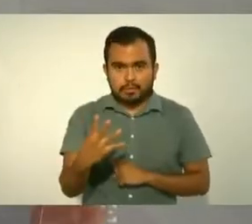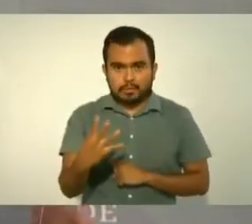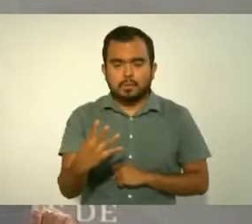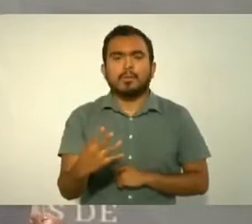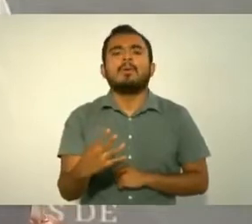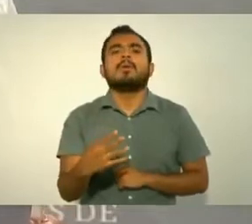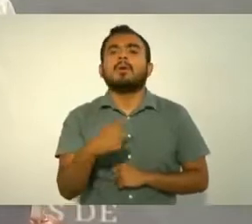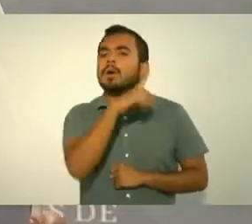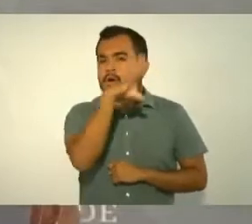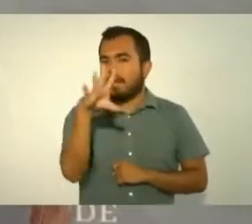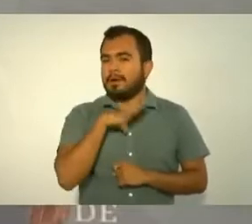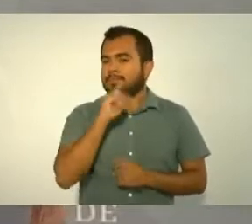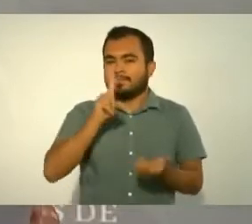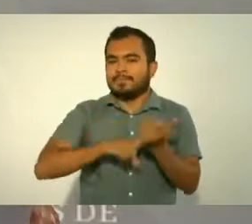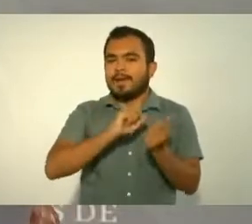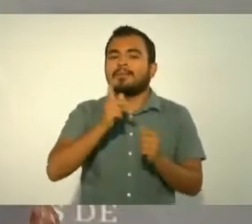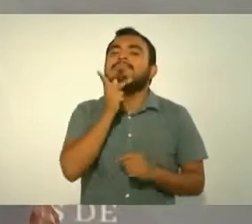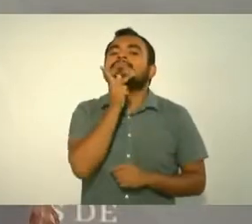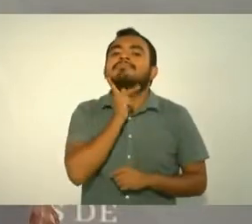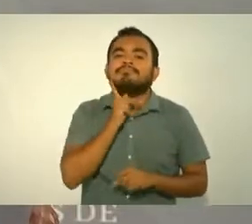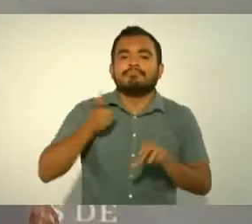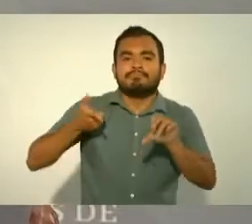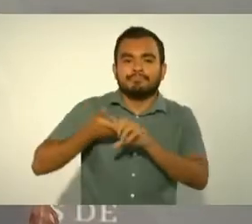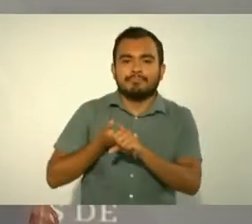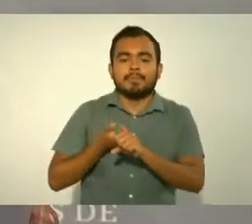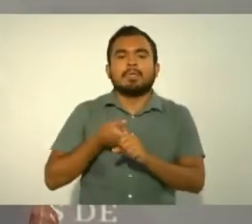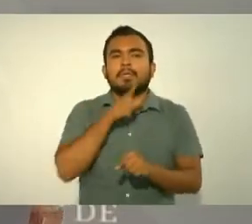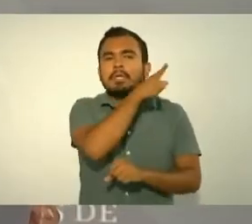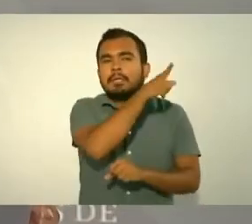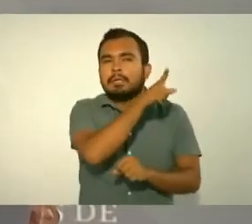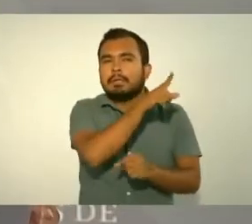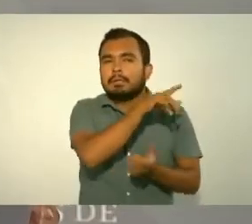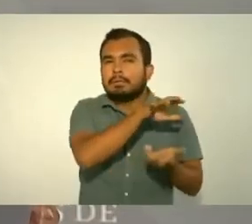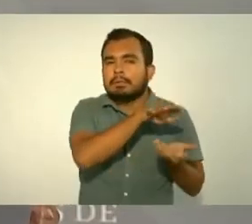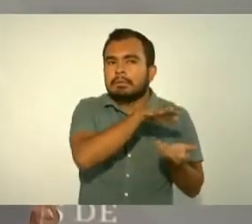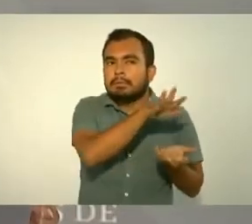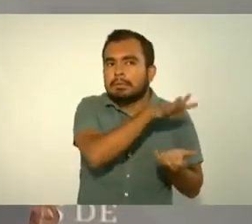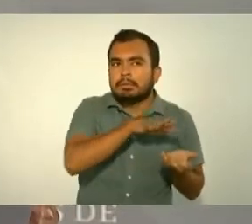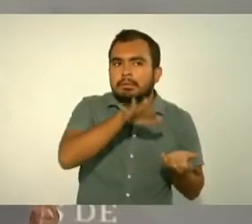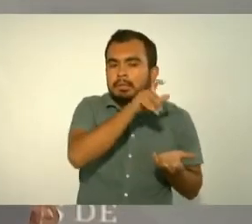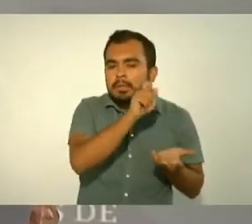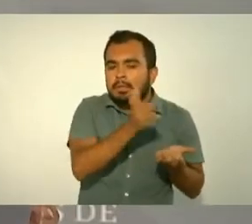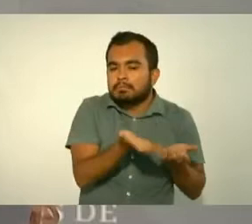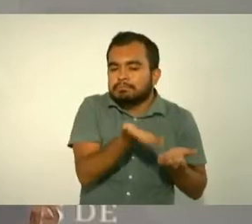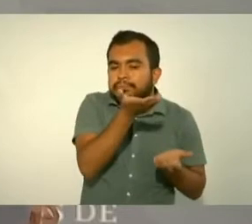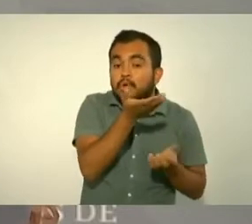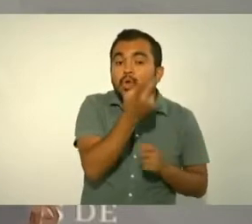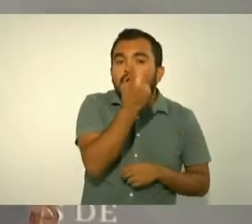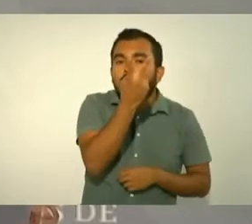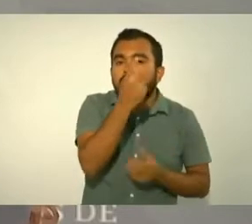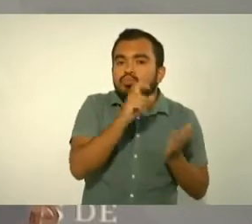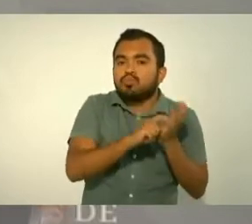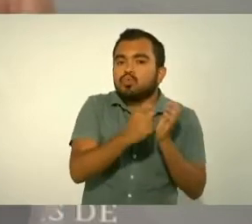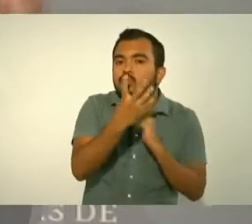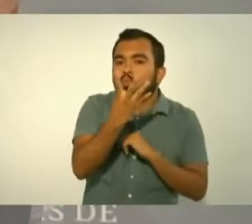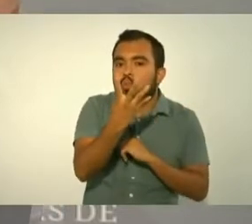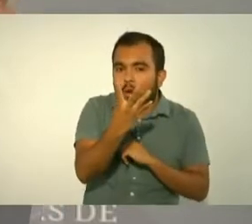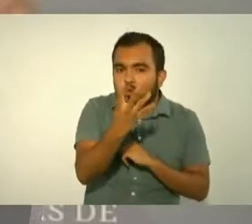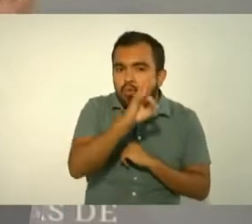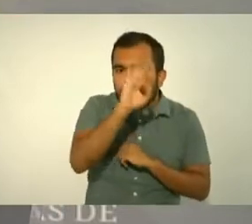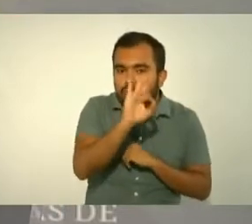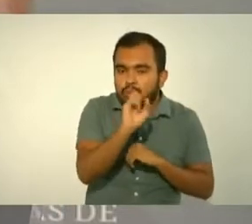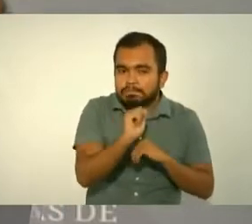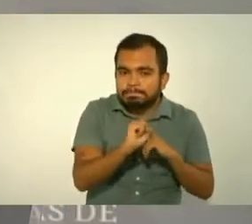en energéticos de inflación 2.4 nosotros